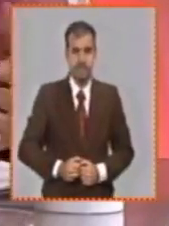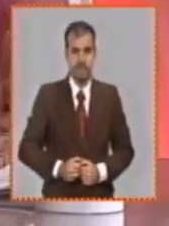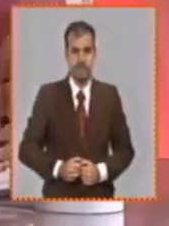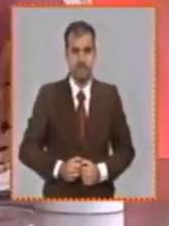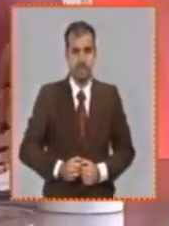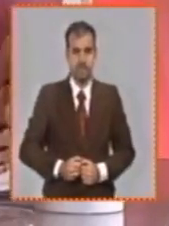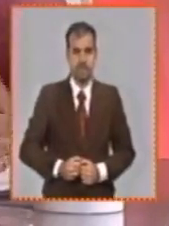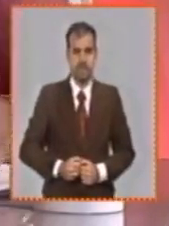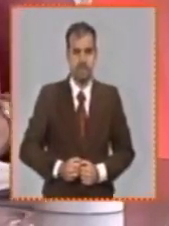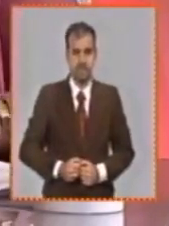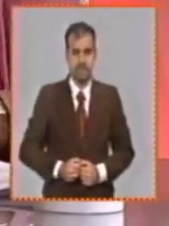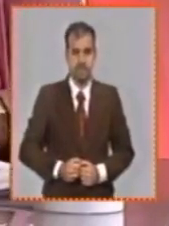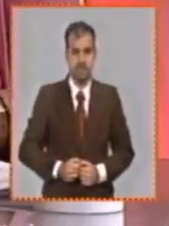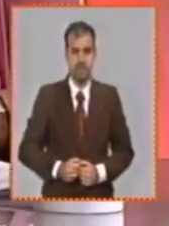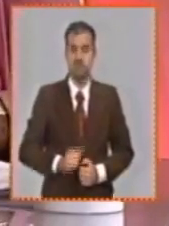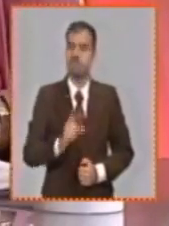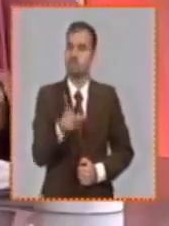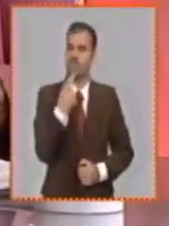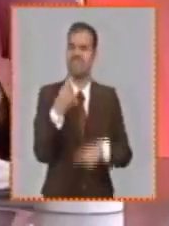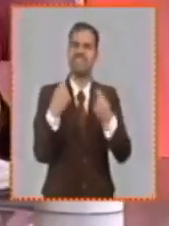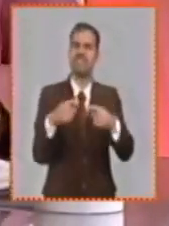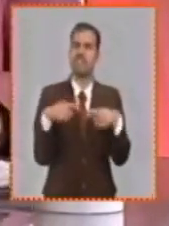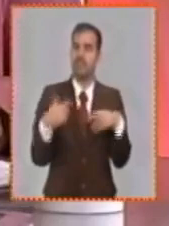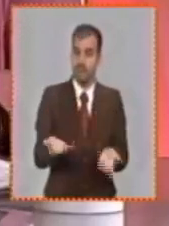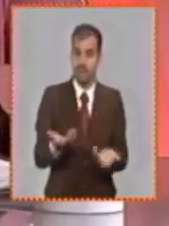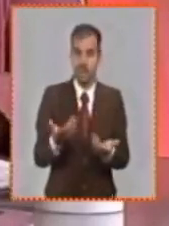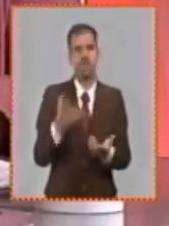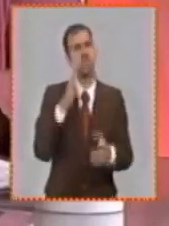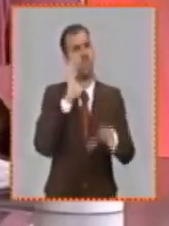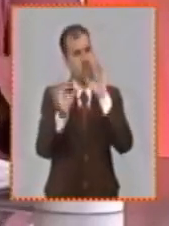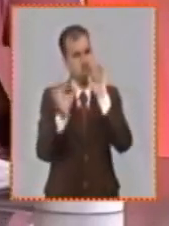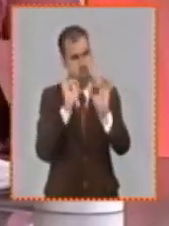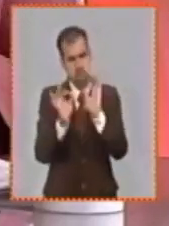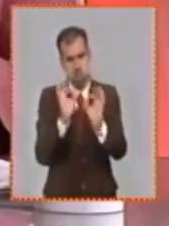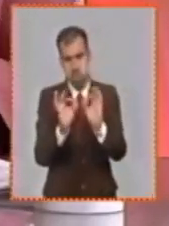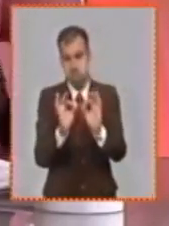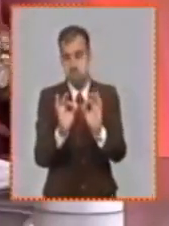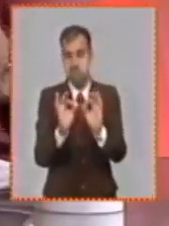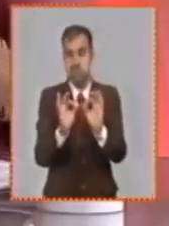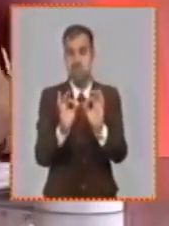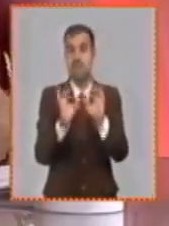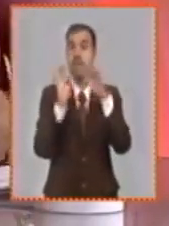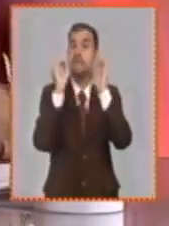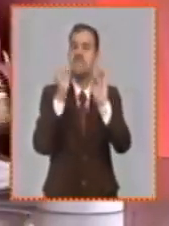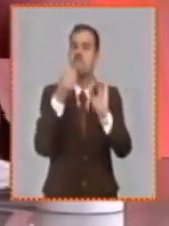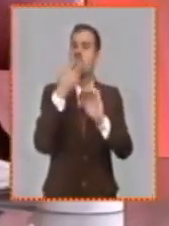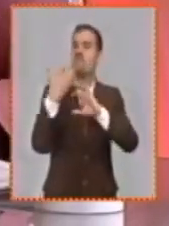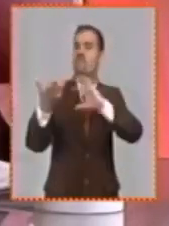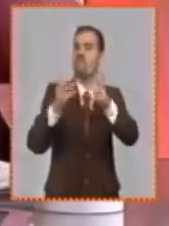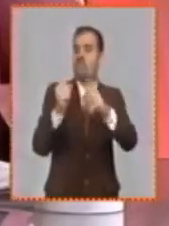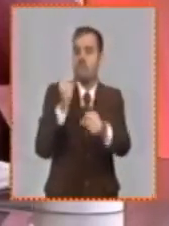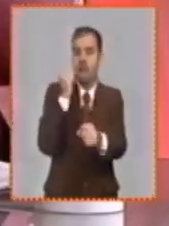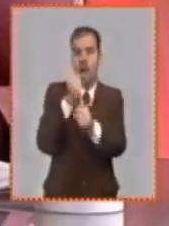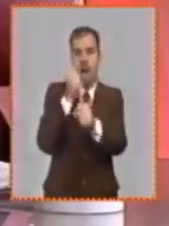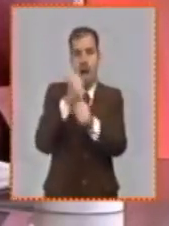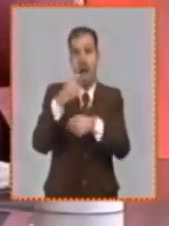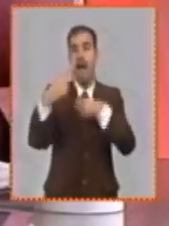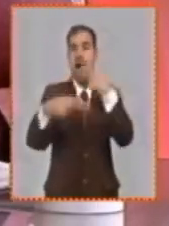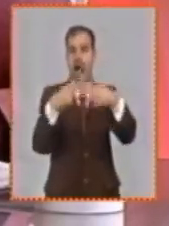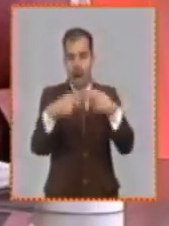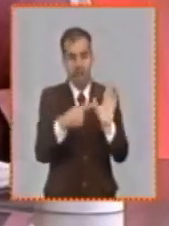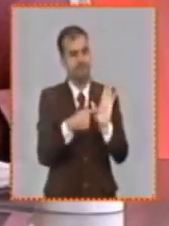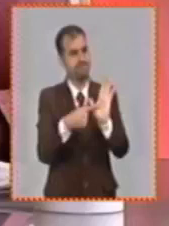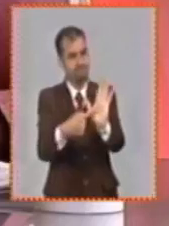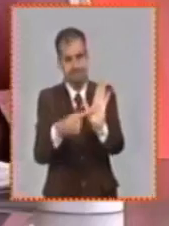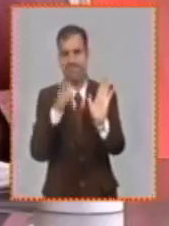hacer un uso efectivo y eficiente y sobre todo cuidar y velar por los principios y el diseño que se